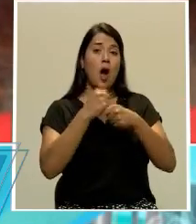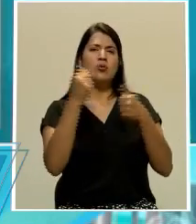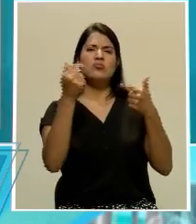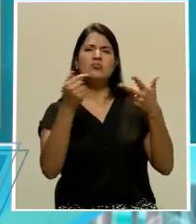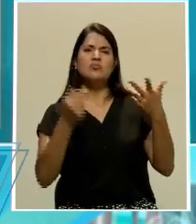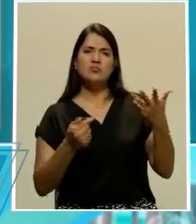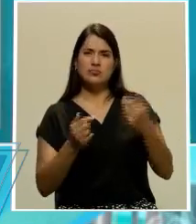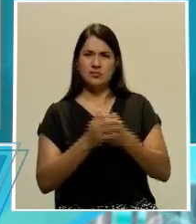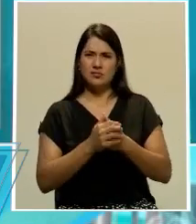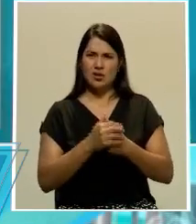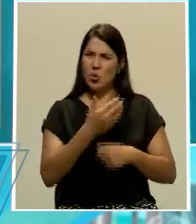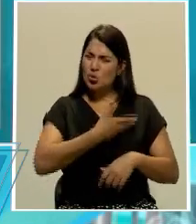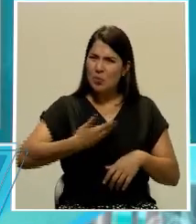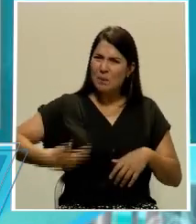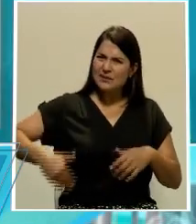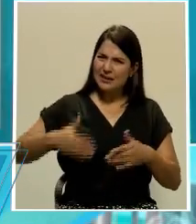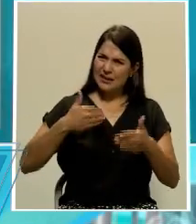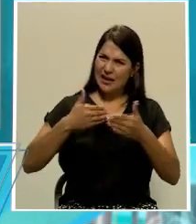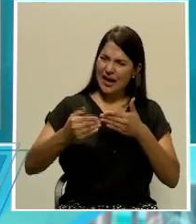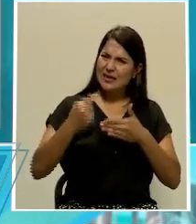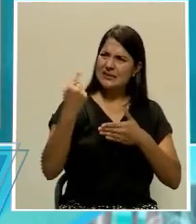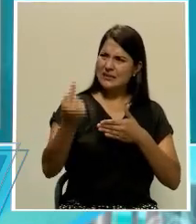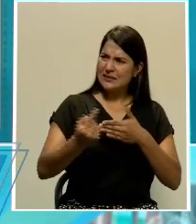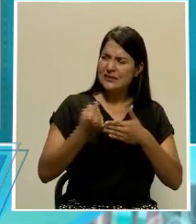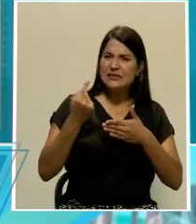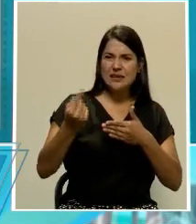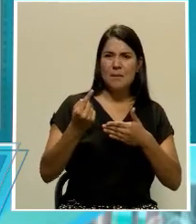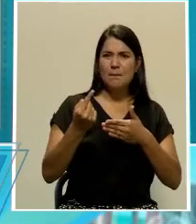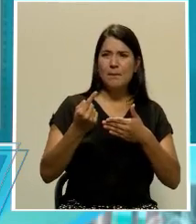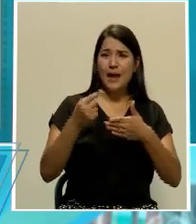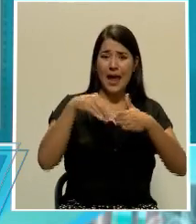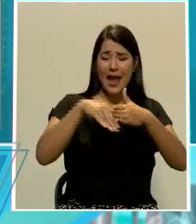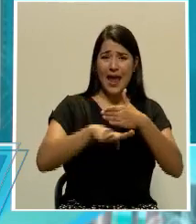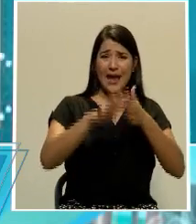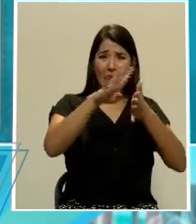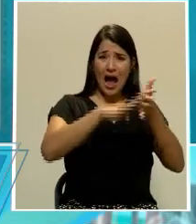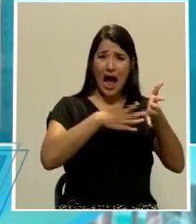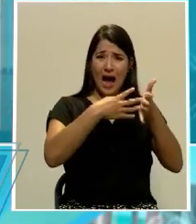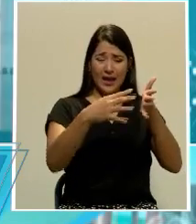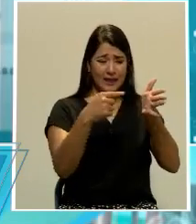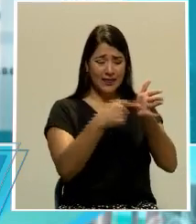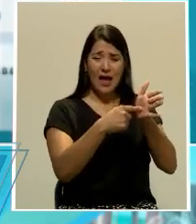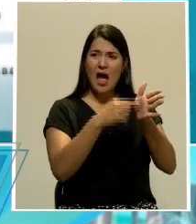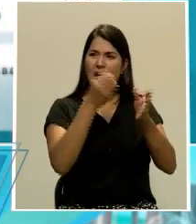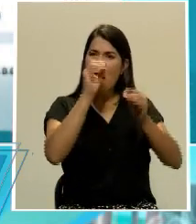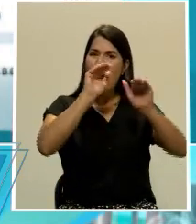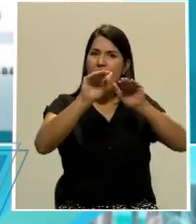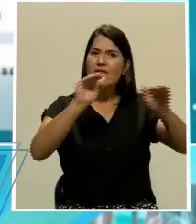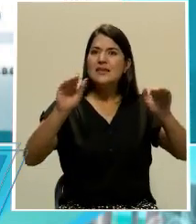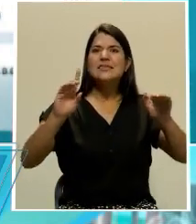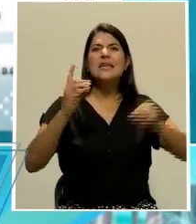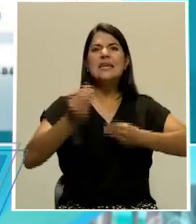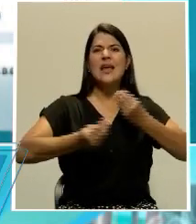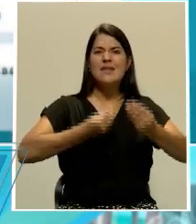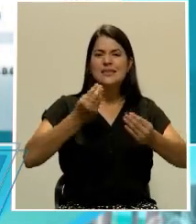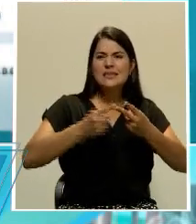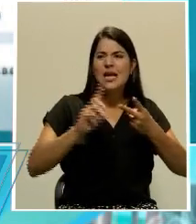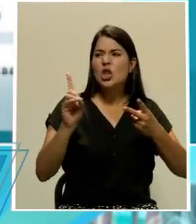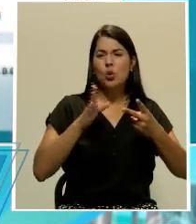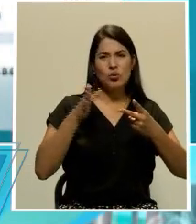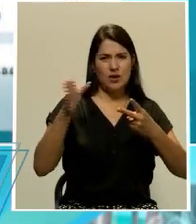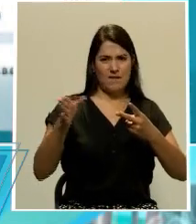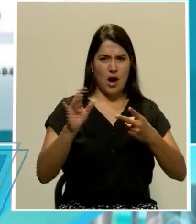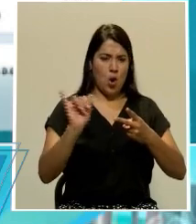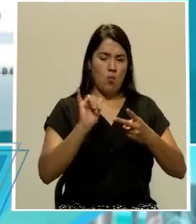presidentes generalmente anuncian, incluso dentro de su propia agenda, a dónde se dirigen, qué van a hacer y a dónde van a estar. Simplemente es una cuestión, digamos, de